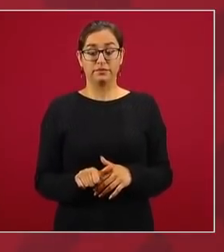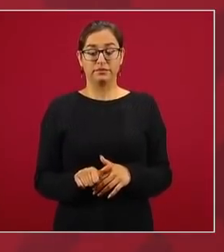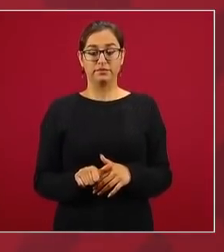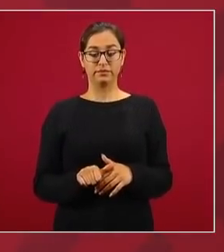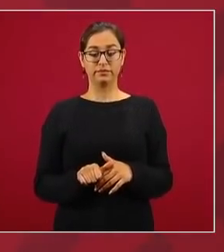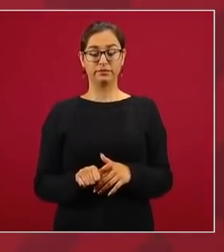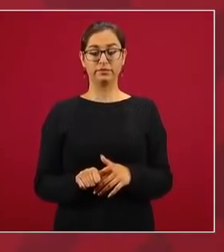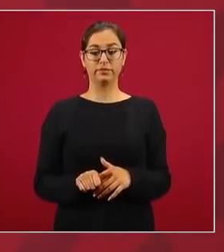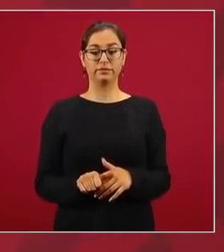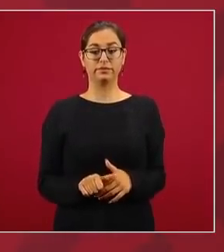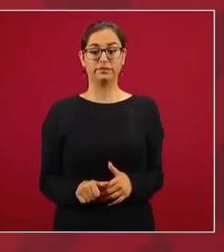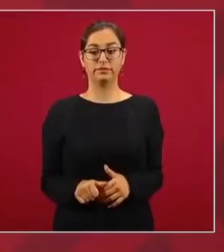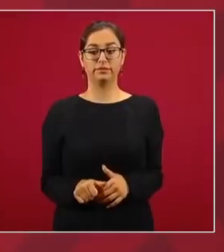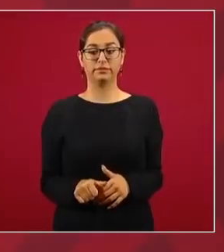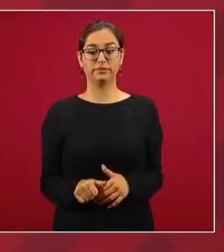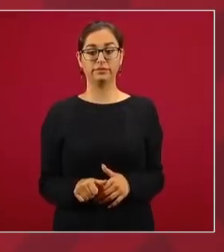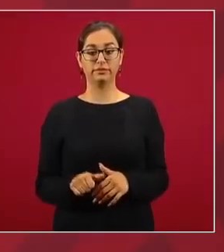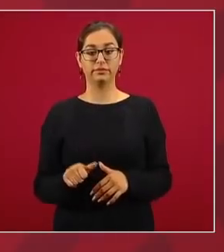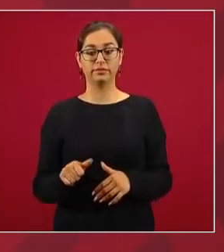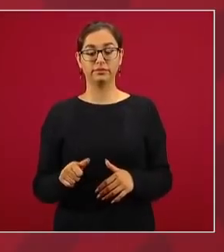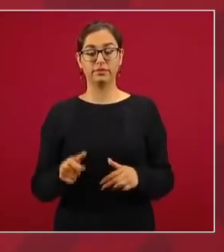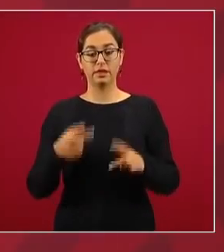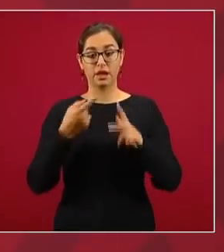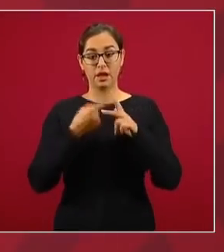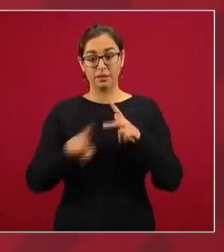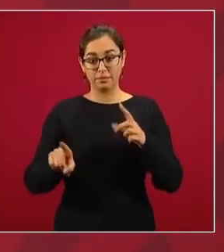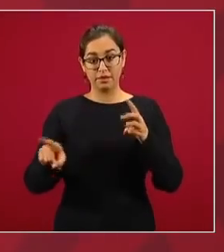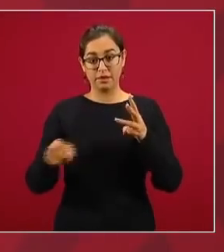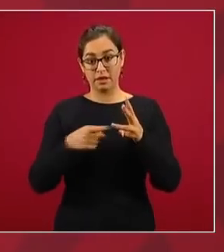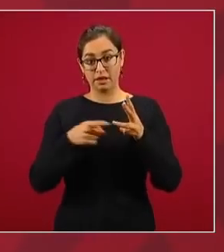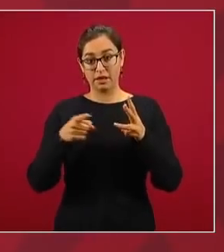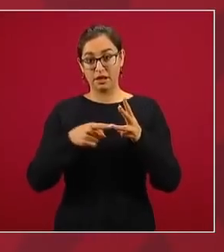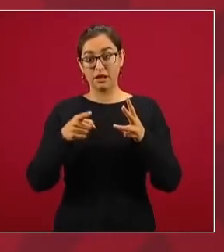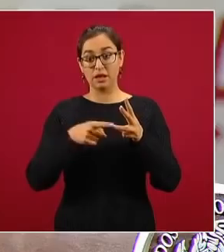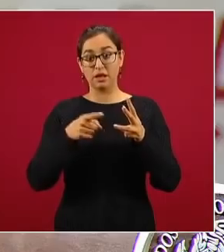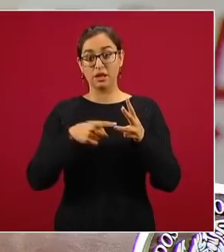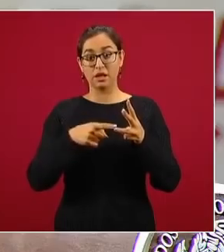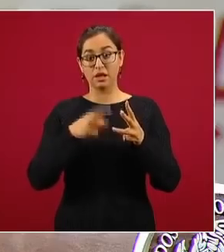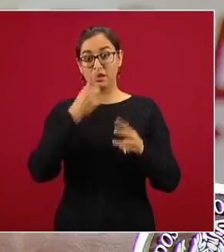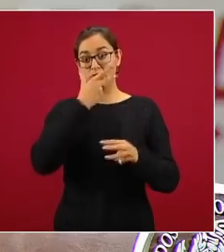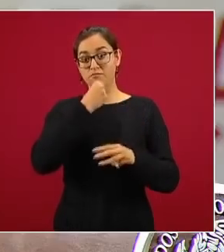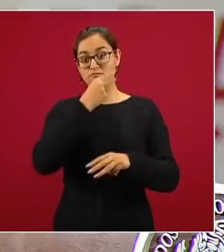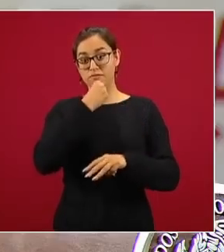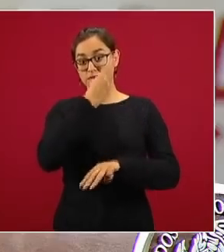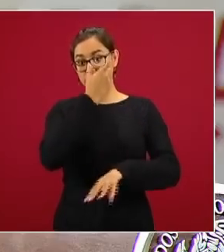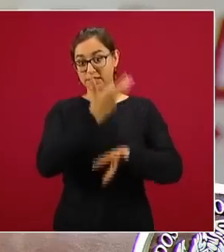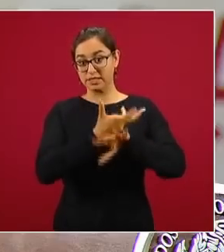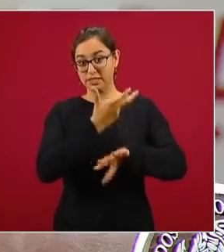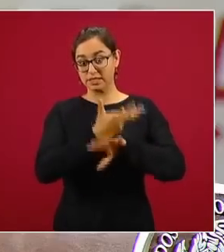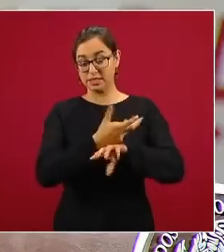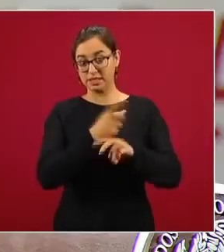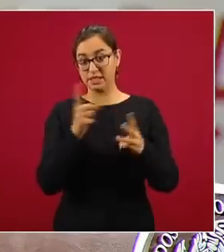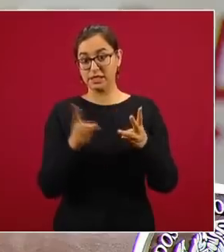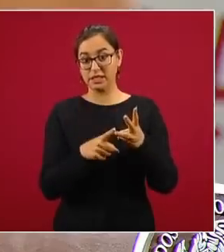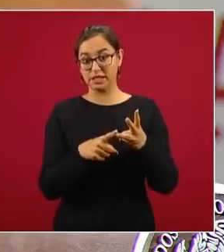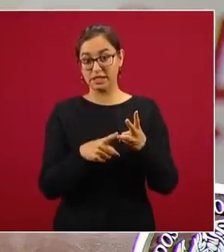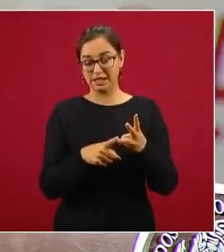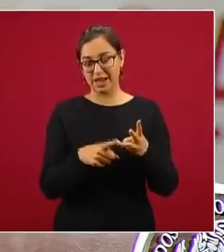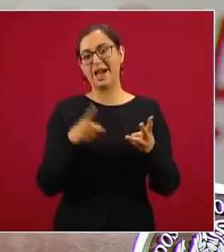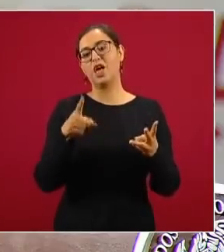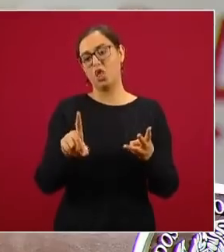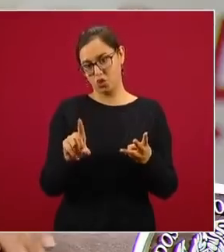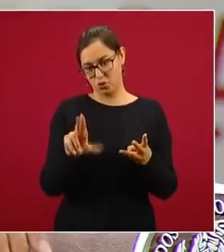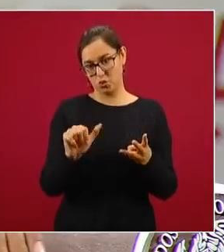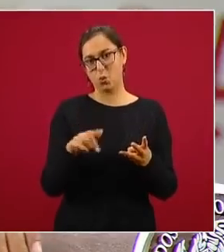que está en Estados Unidos. César